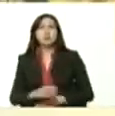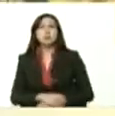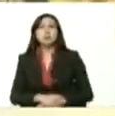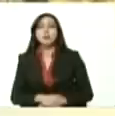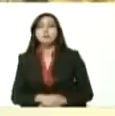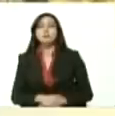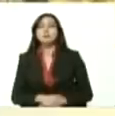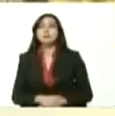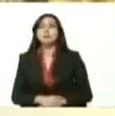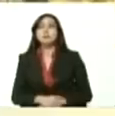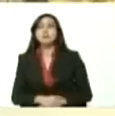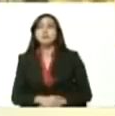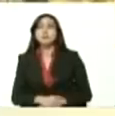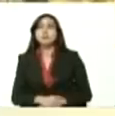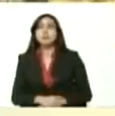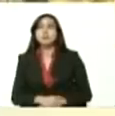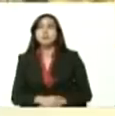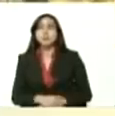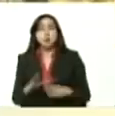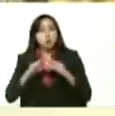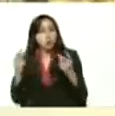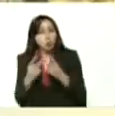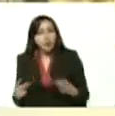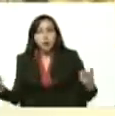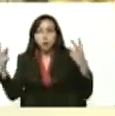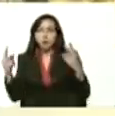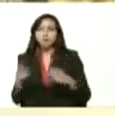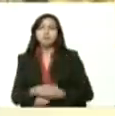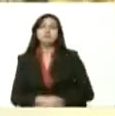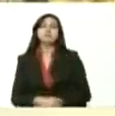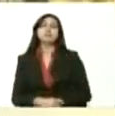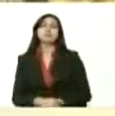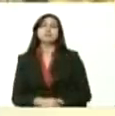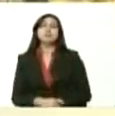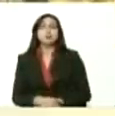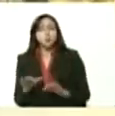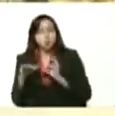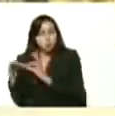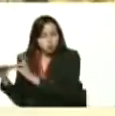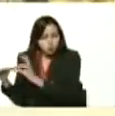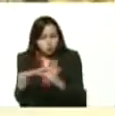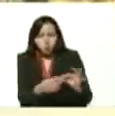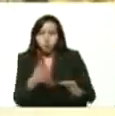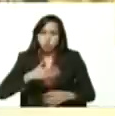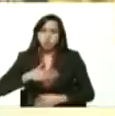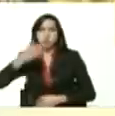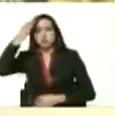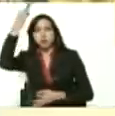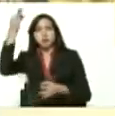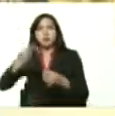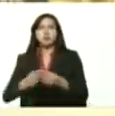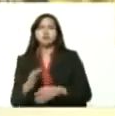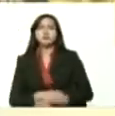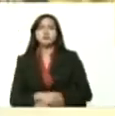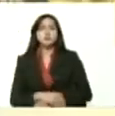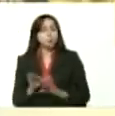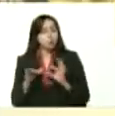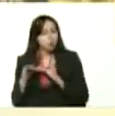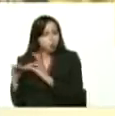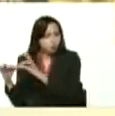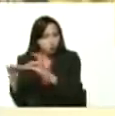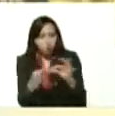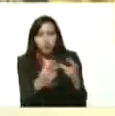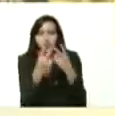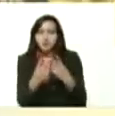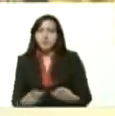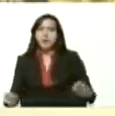redentor en los valores de cristo unido así lo creo de verdad unido en los valores